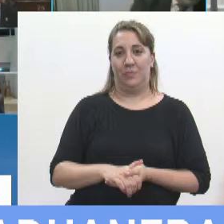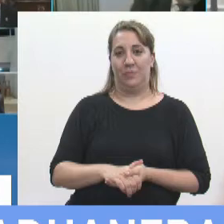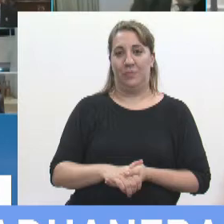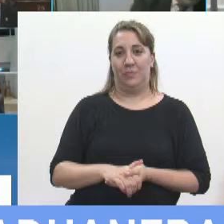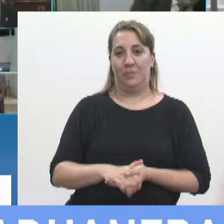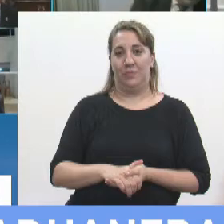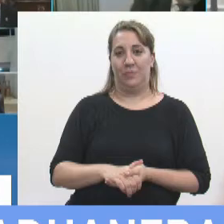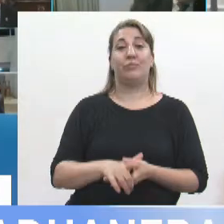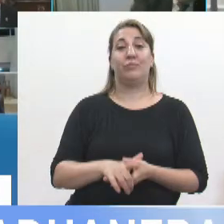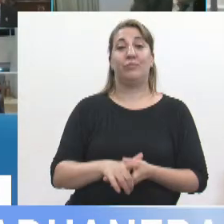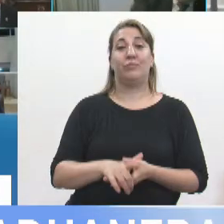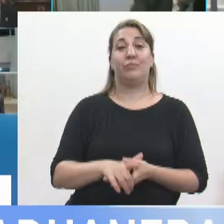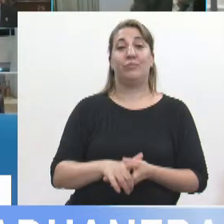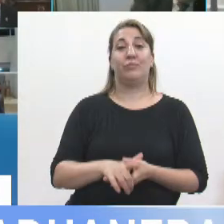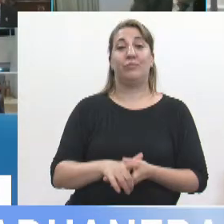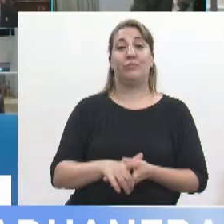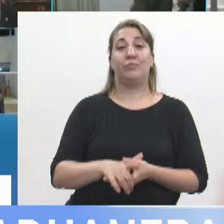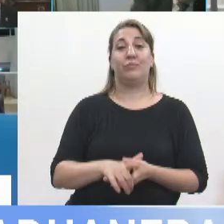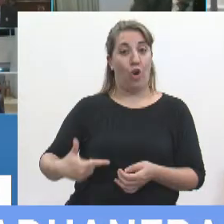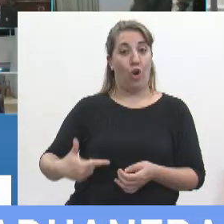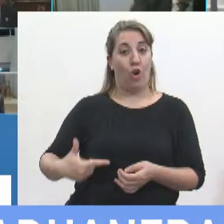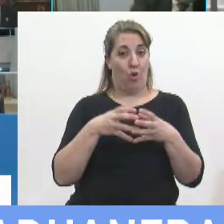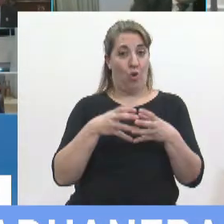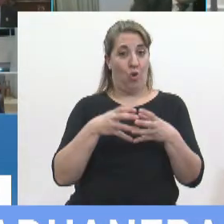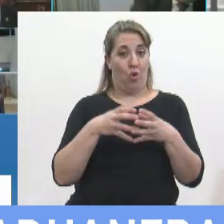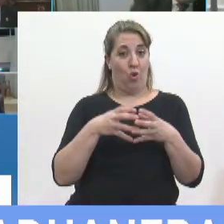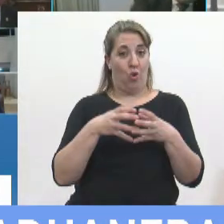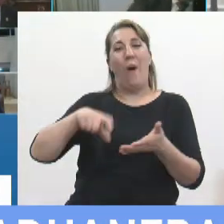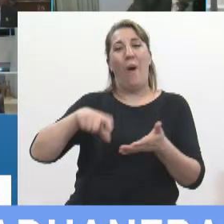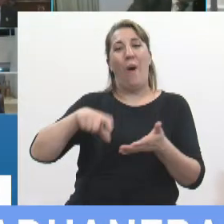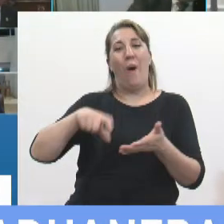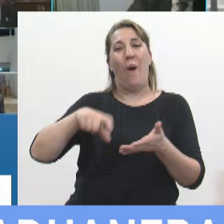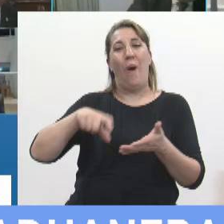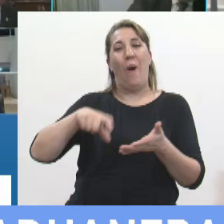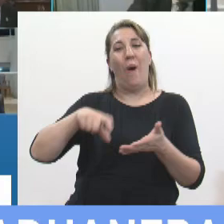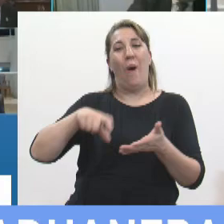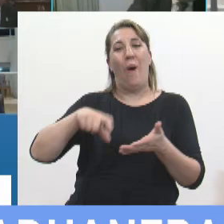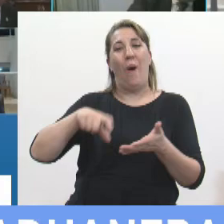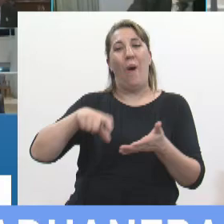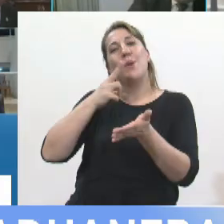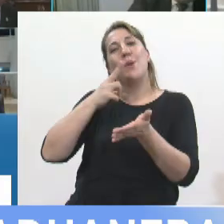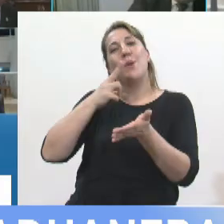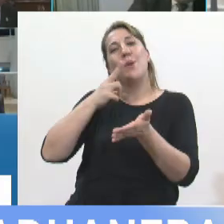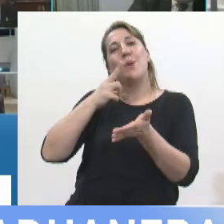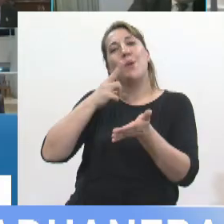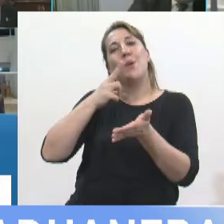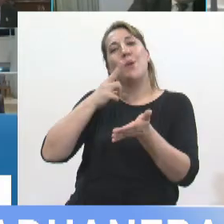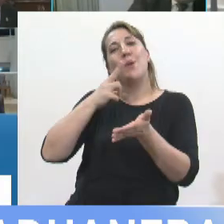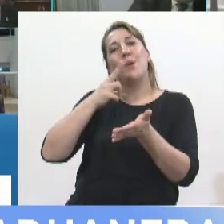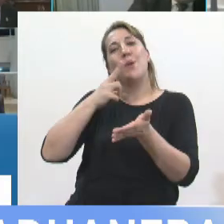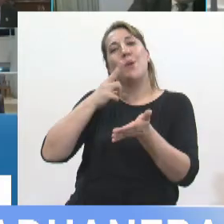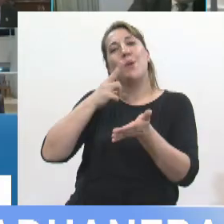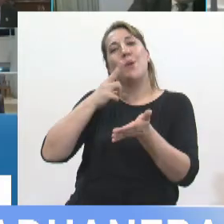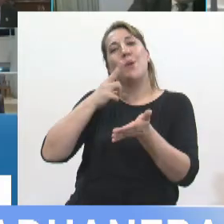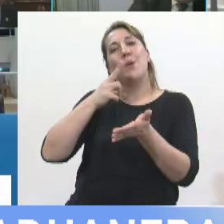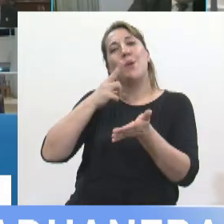y el oficialismo hoy va a derogar la ley penal tributaria no simplemente aquella ley con nombre y